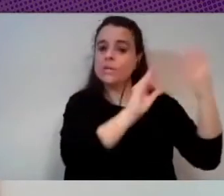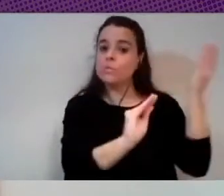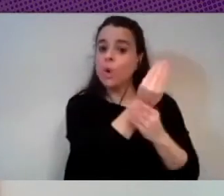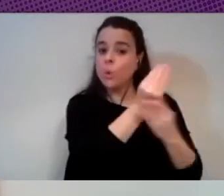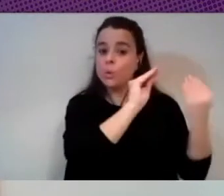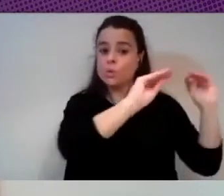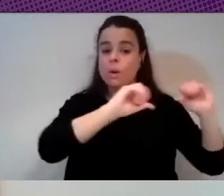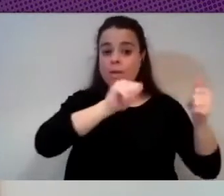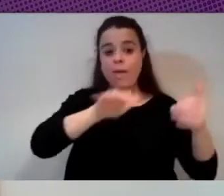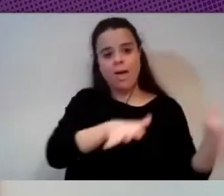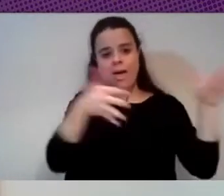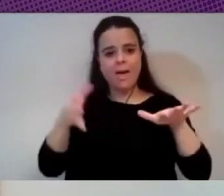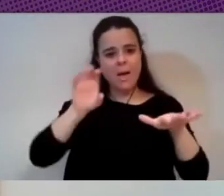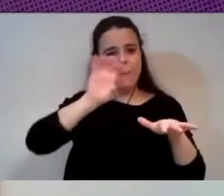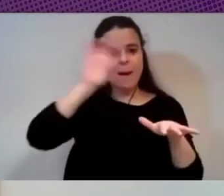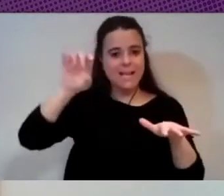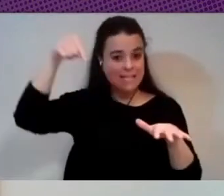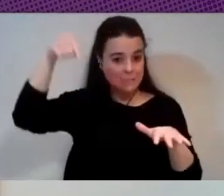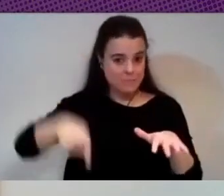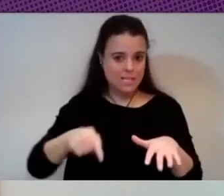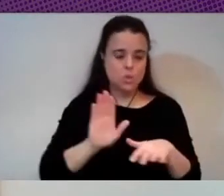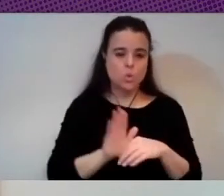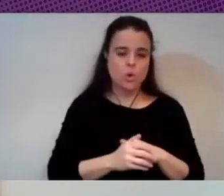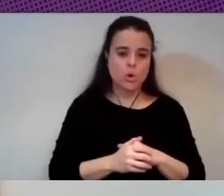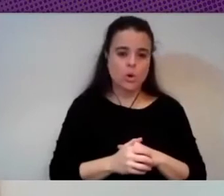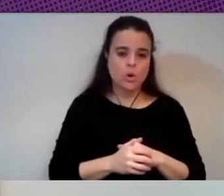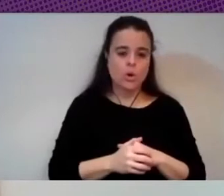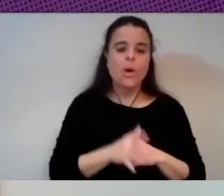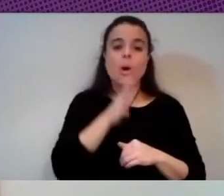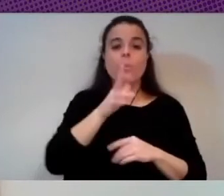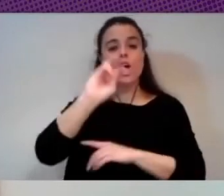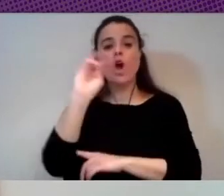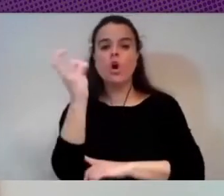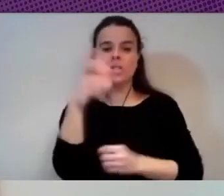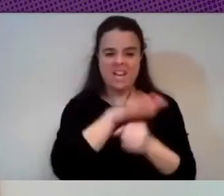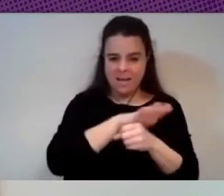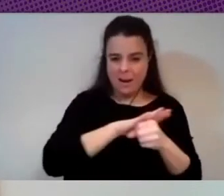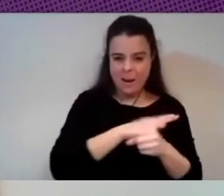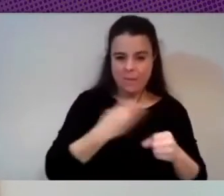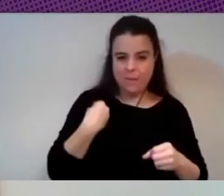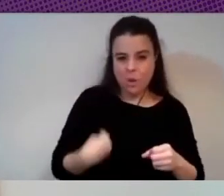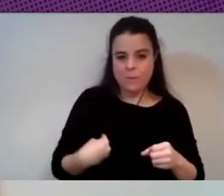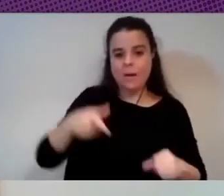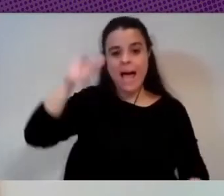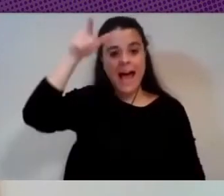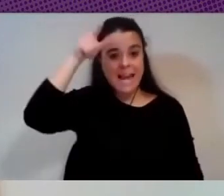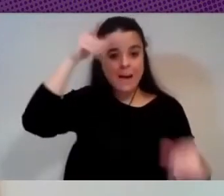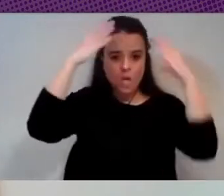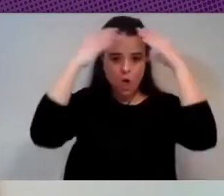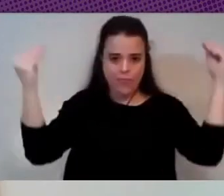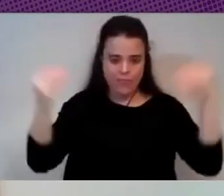países más al sur cuanto más al sur porque las otras que hay en este ámbito son que he visto son alemanas y holandesas